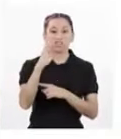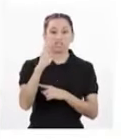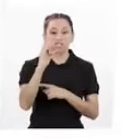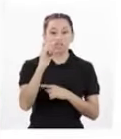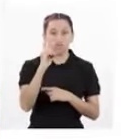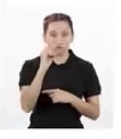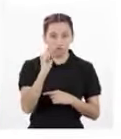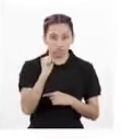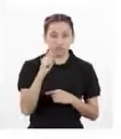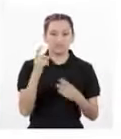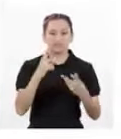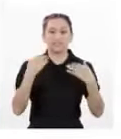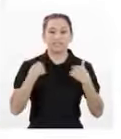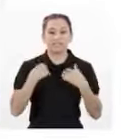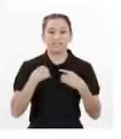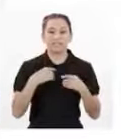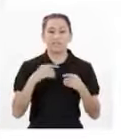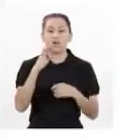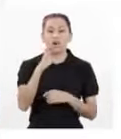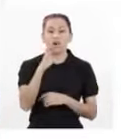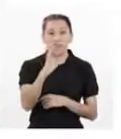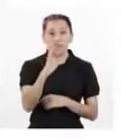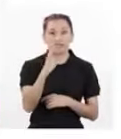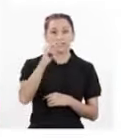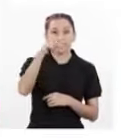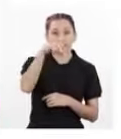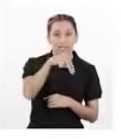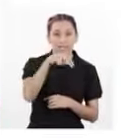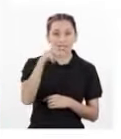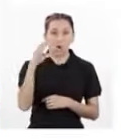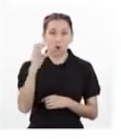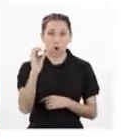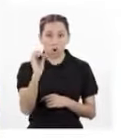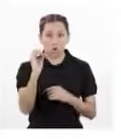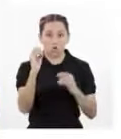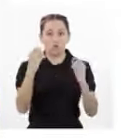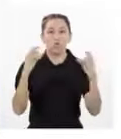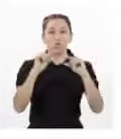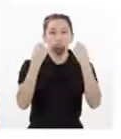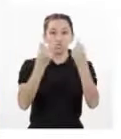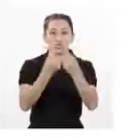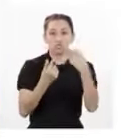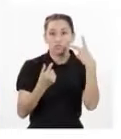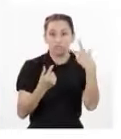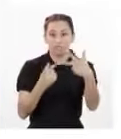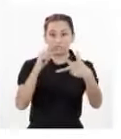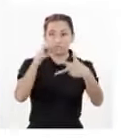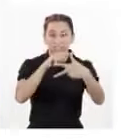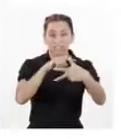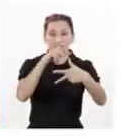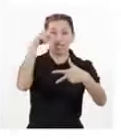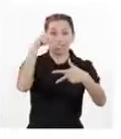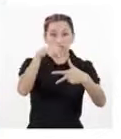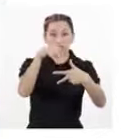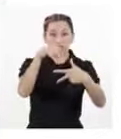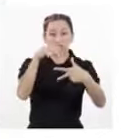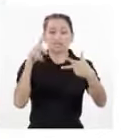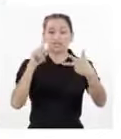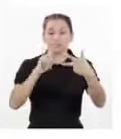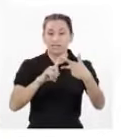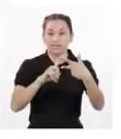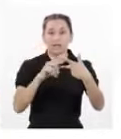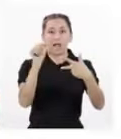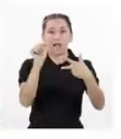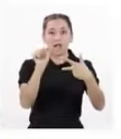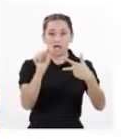oxígeno, nitrógeno y fósforo Organizados en tres grupos Una base nitrogenada, un azúcar sencillo y un